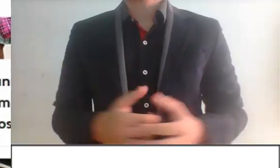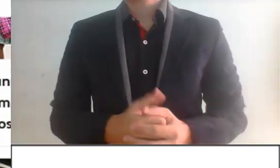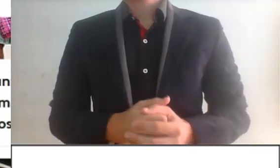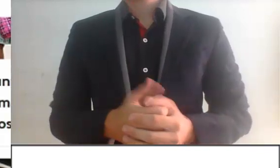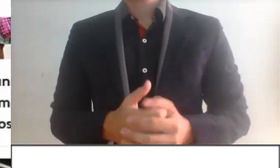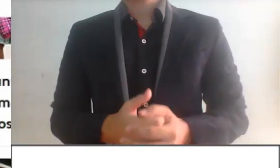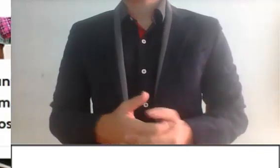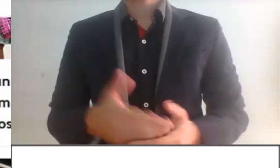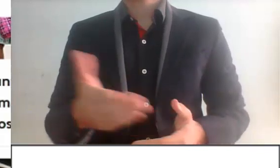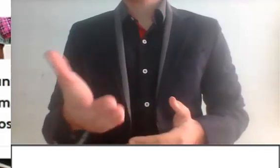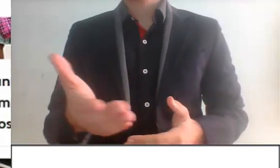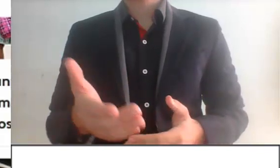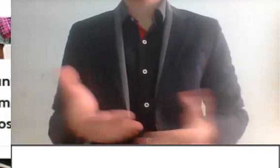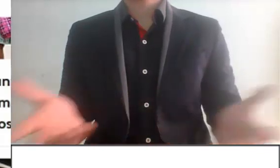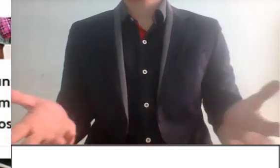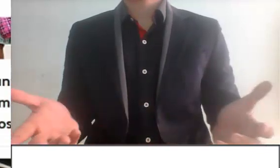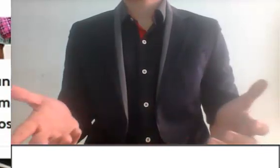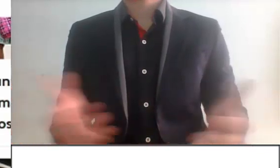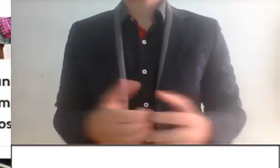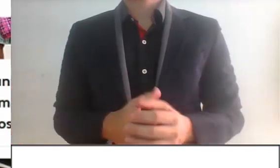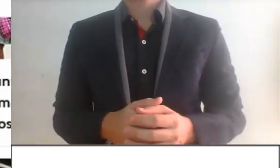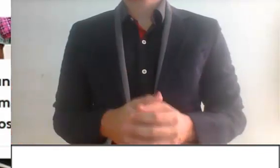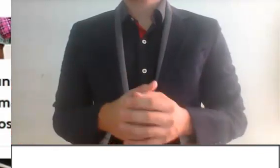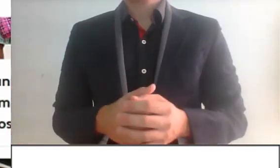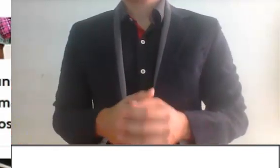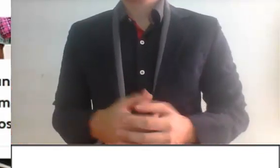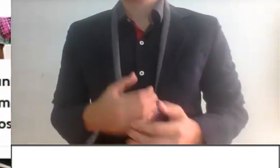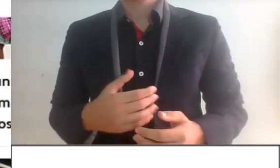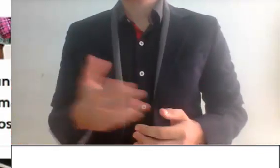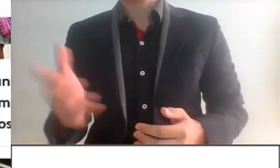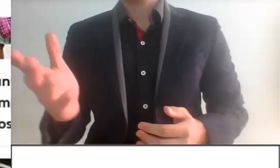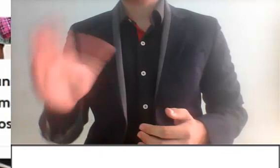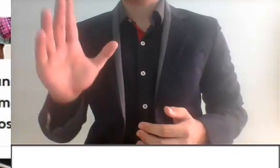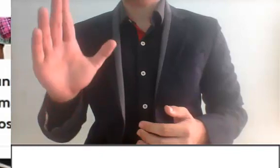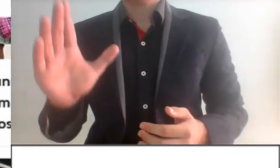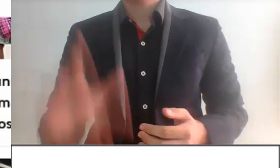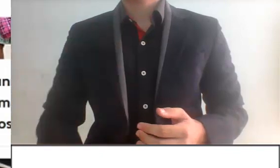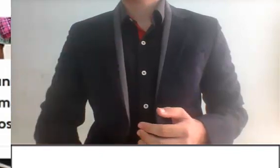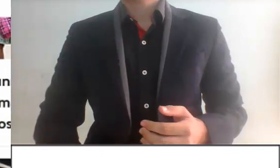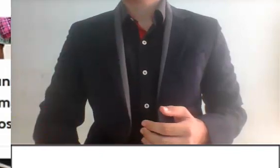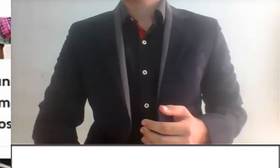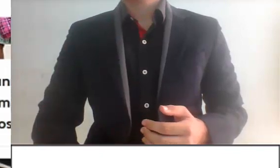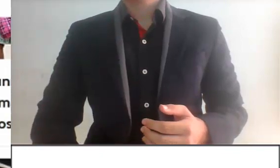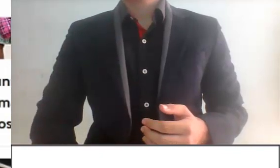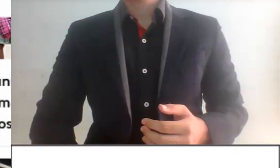comentario, suscribirse y nada. Nos vemos pronto en otra próxima nota. Muchas gracias por ver esto y hasta luego.